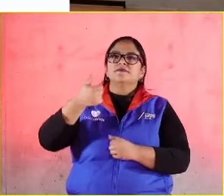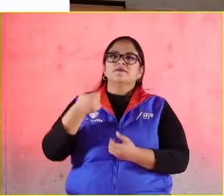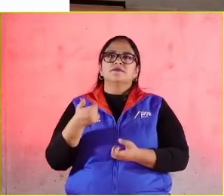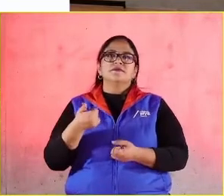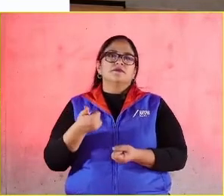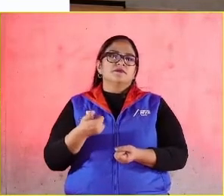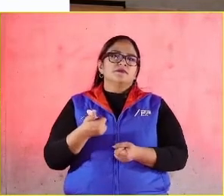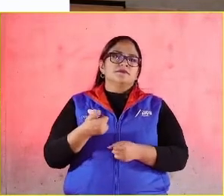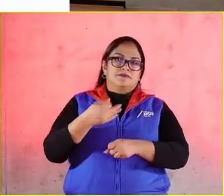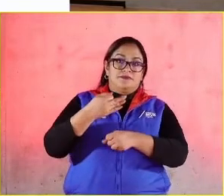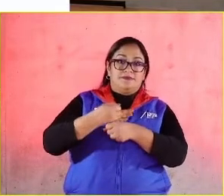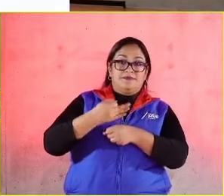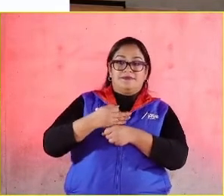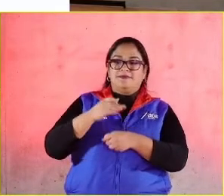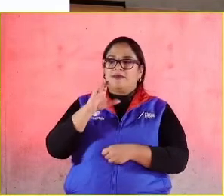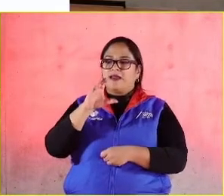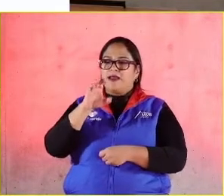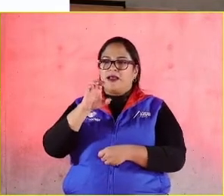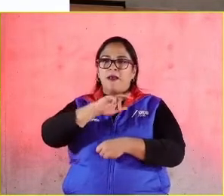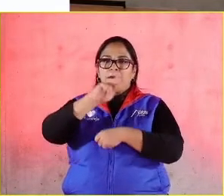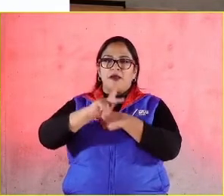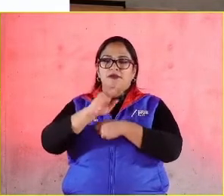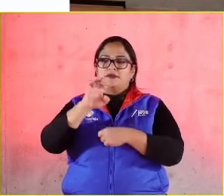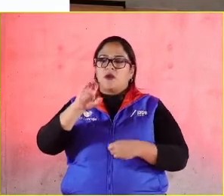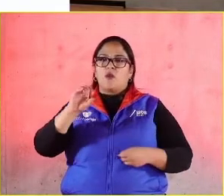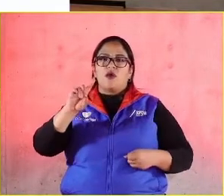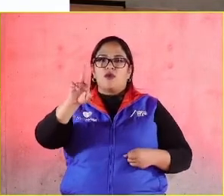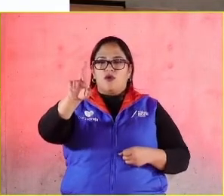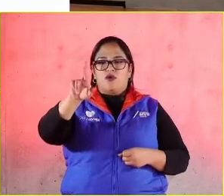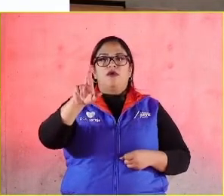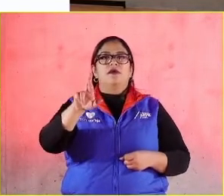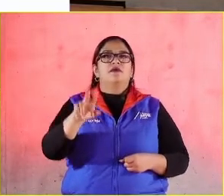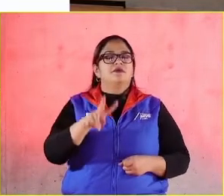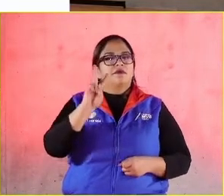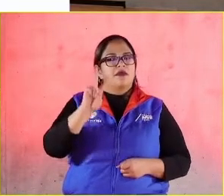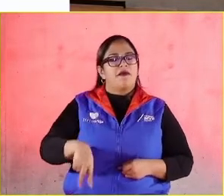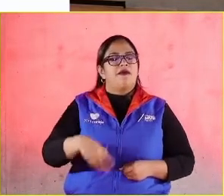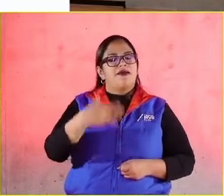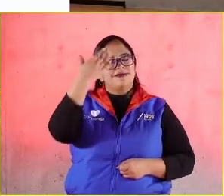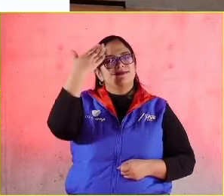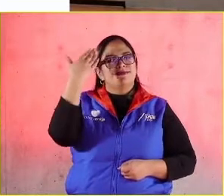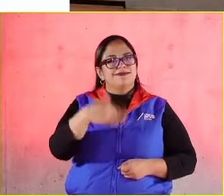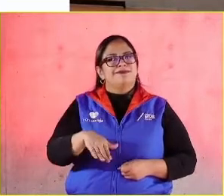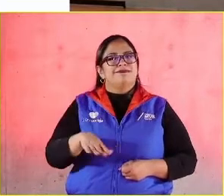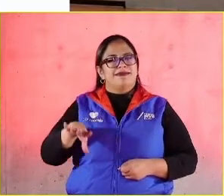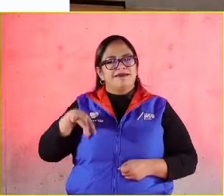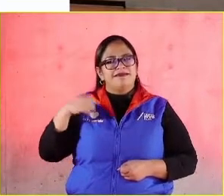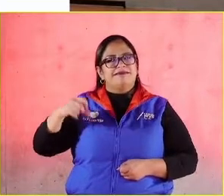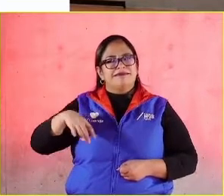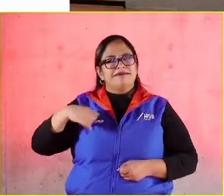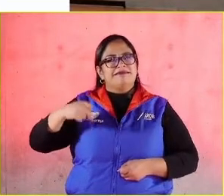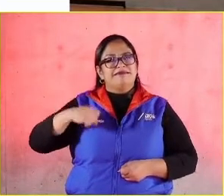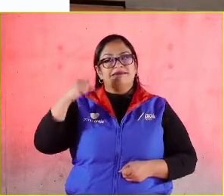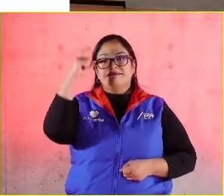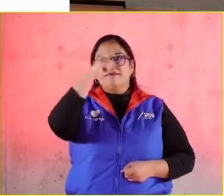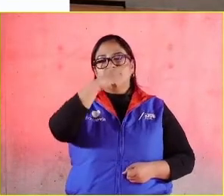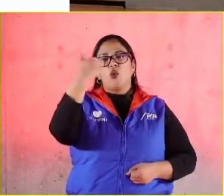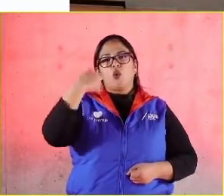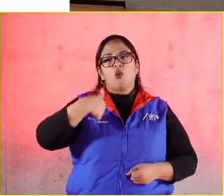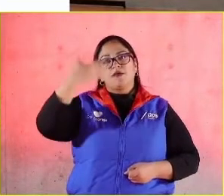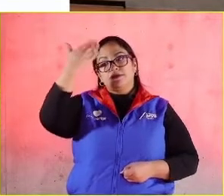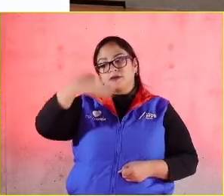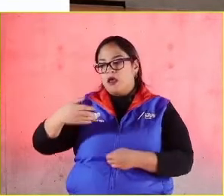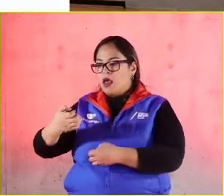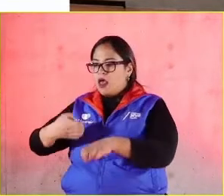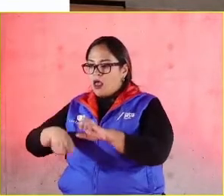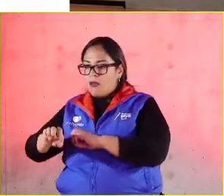hecho en Ecuador y sé el arduo trabajo que implica. Sé que el camino que las empresas han recorrido no